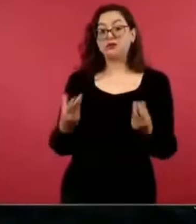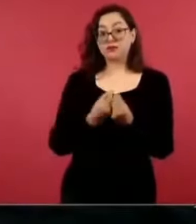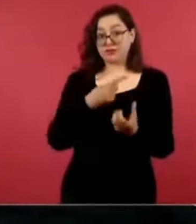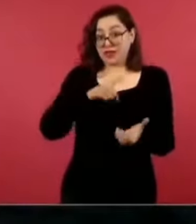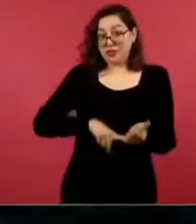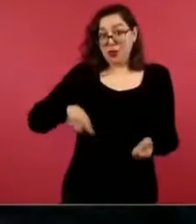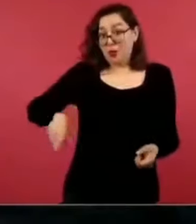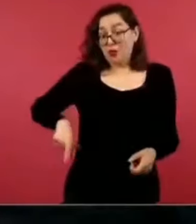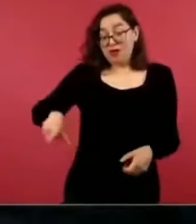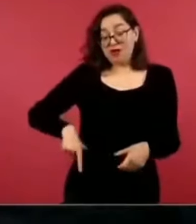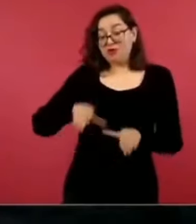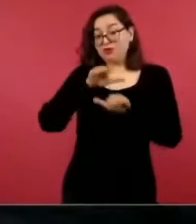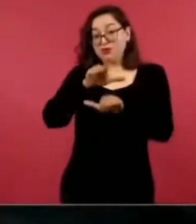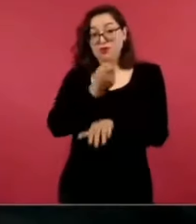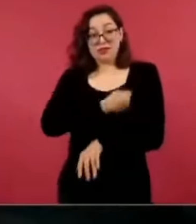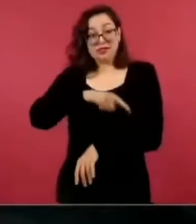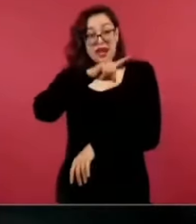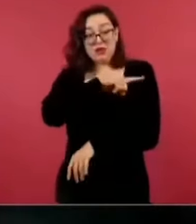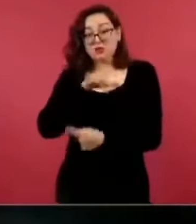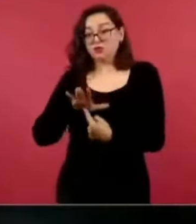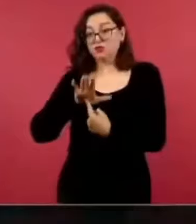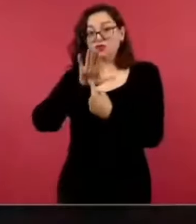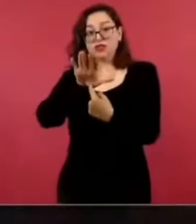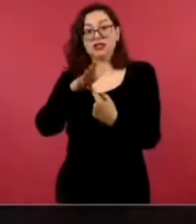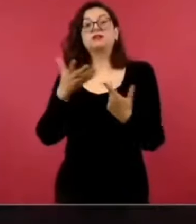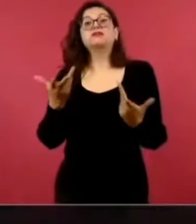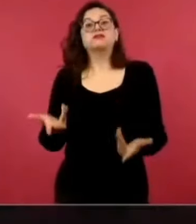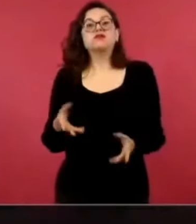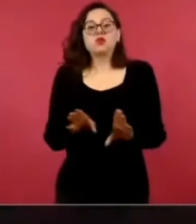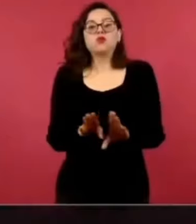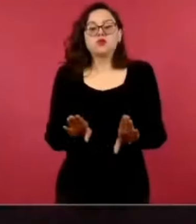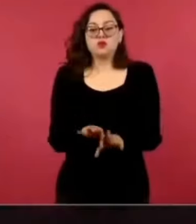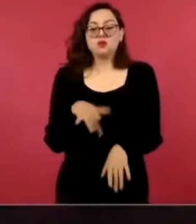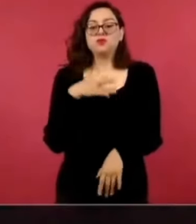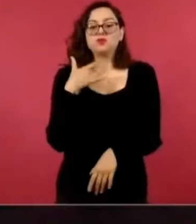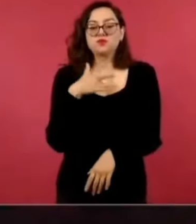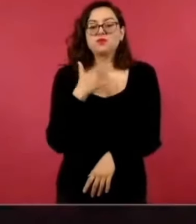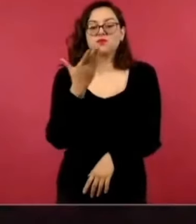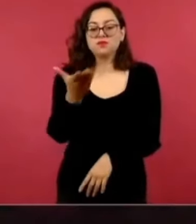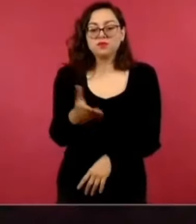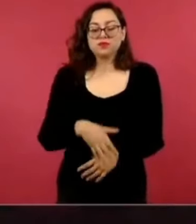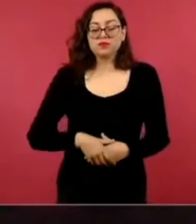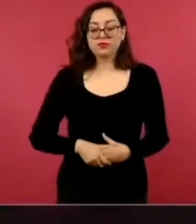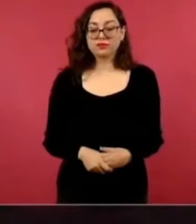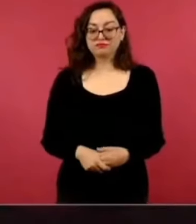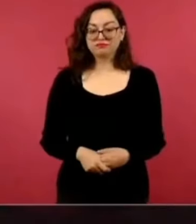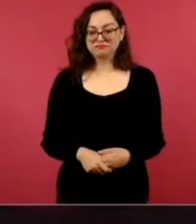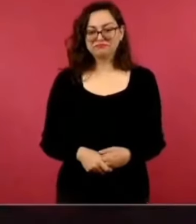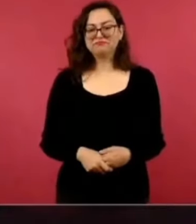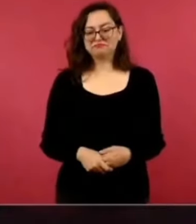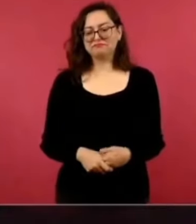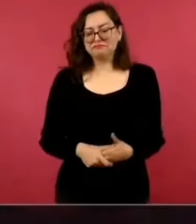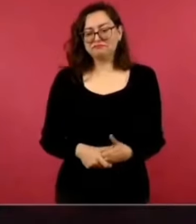Pues es que están enojados,